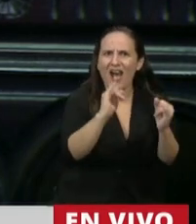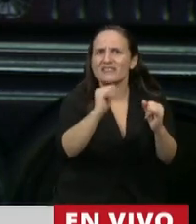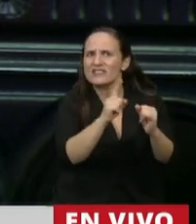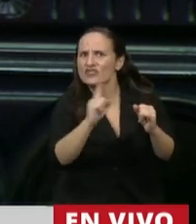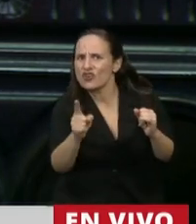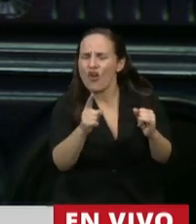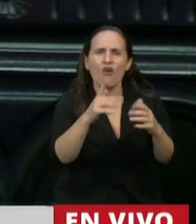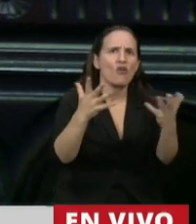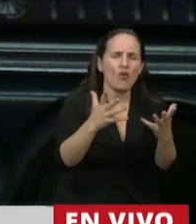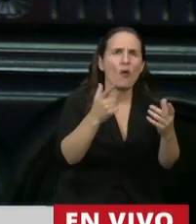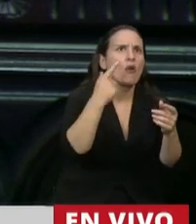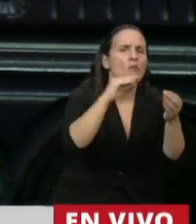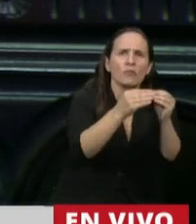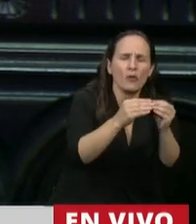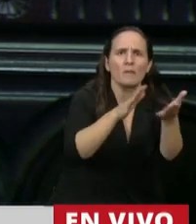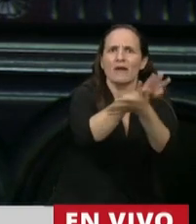poder resolver.